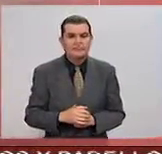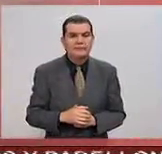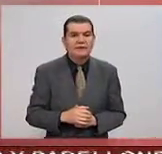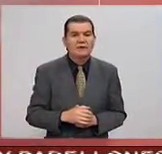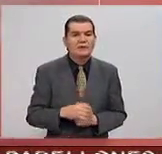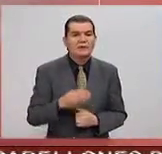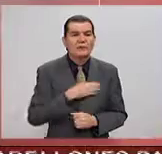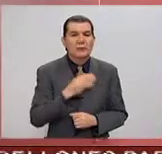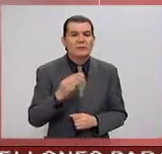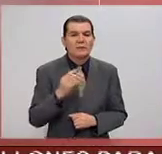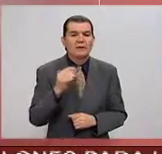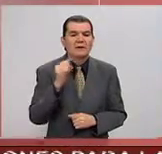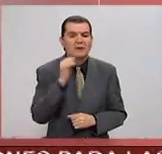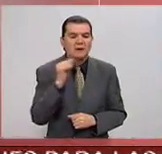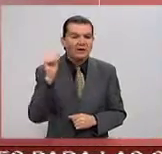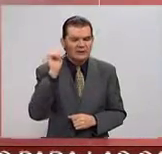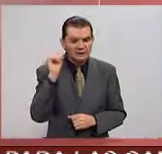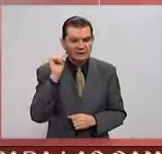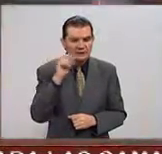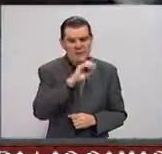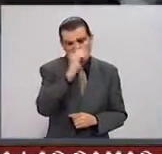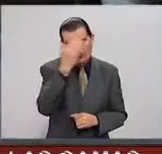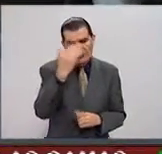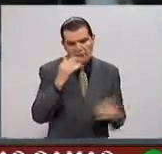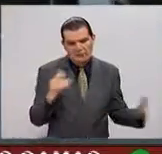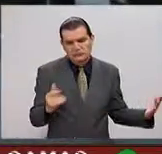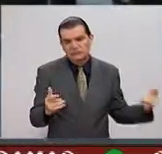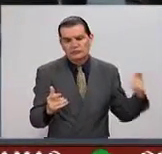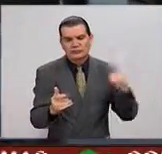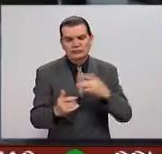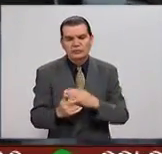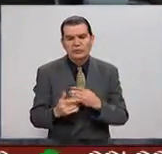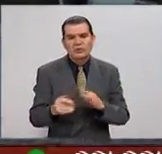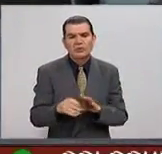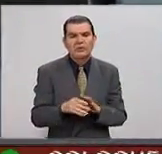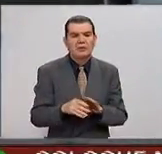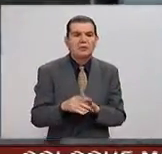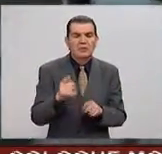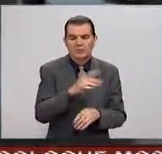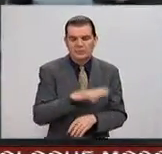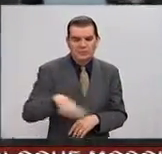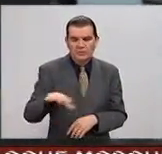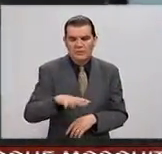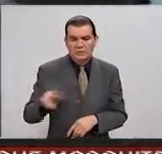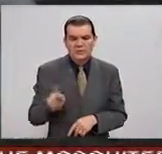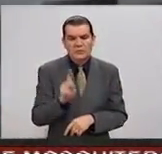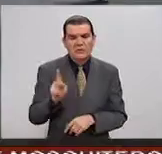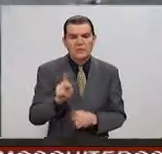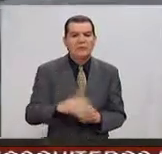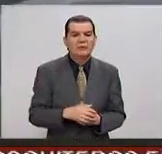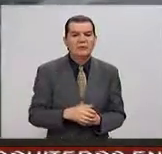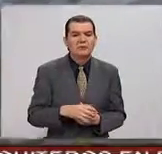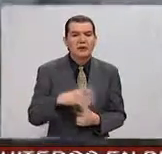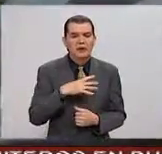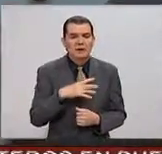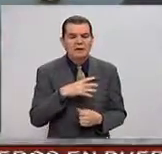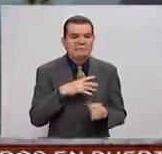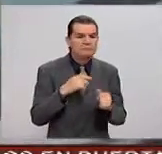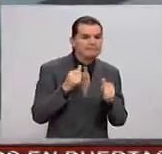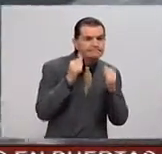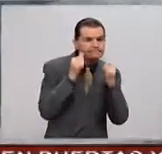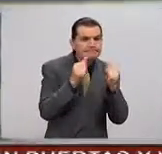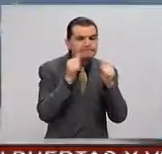Bueno, ayer llegó Obama sobre la tarde y el pueblo cubano ha estado muy